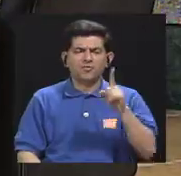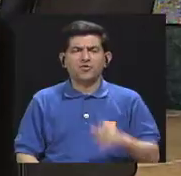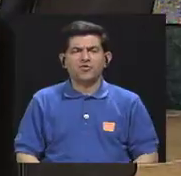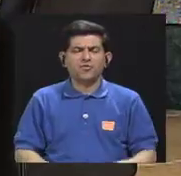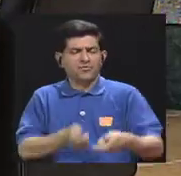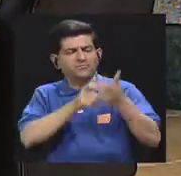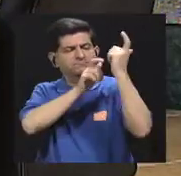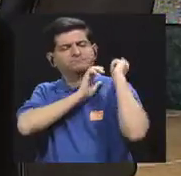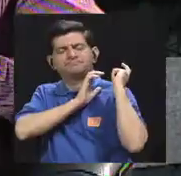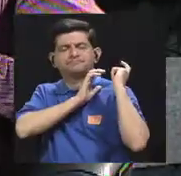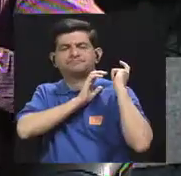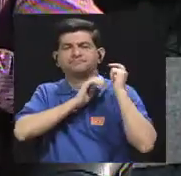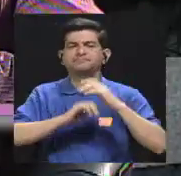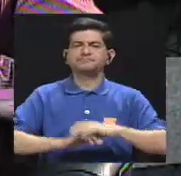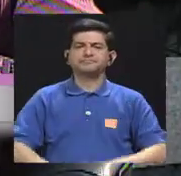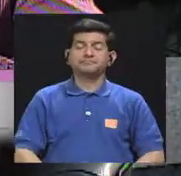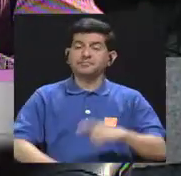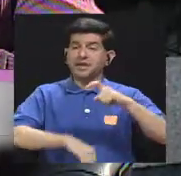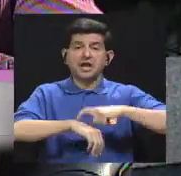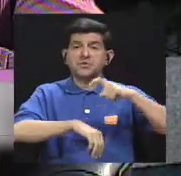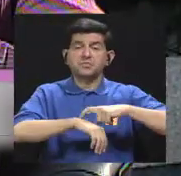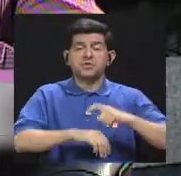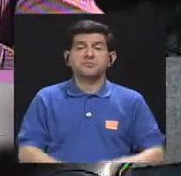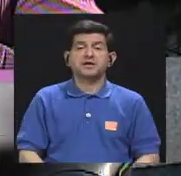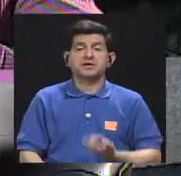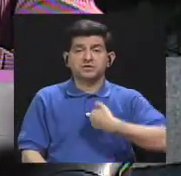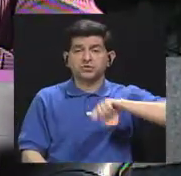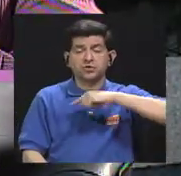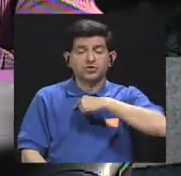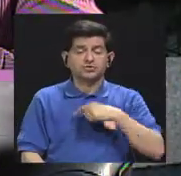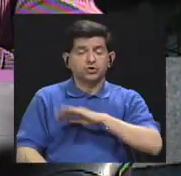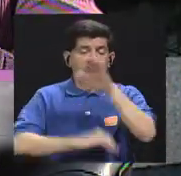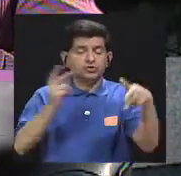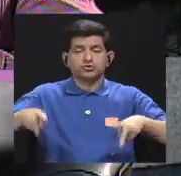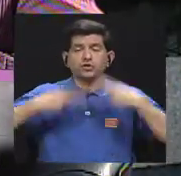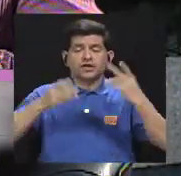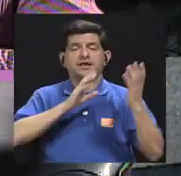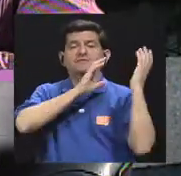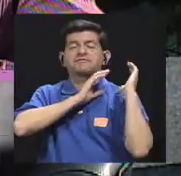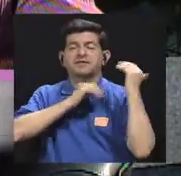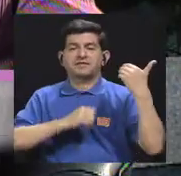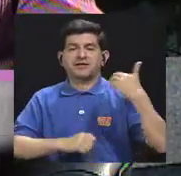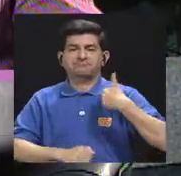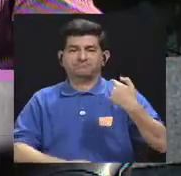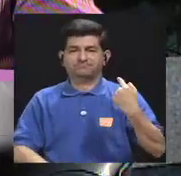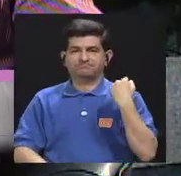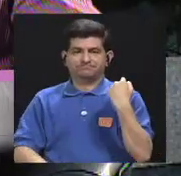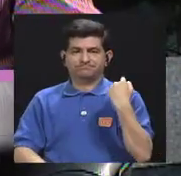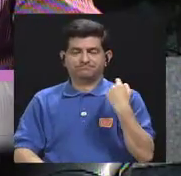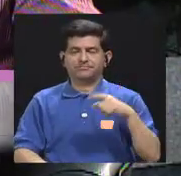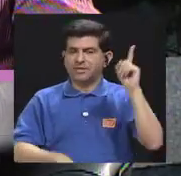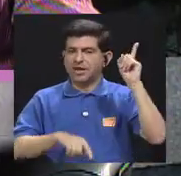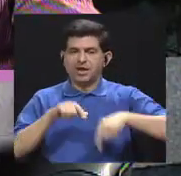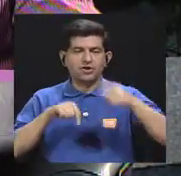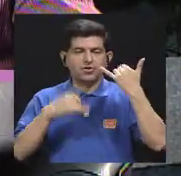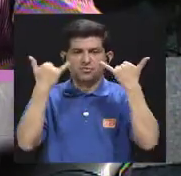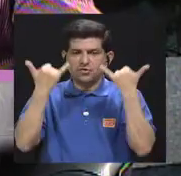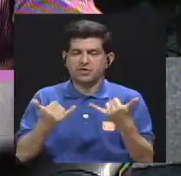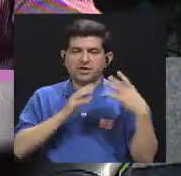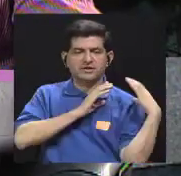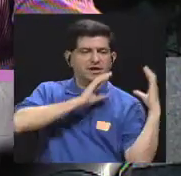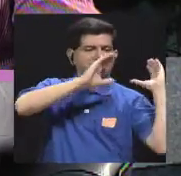que nos echamos al hombro en algún momento y que vamos a andar con ese saquito toda la vida ahí ¿verdad? y que no lo vamos a poder